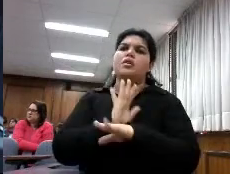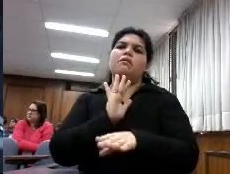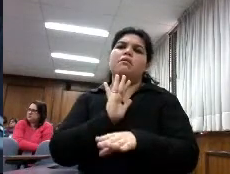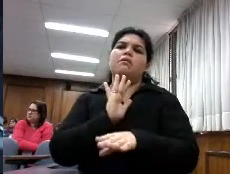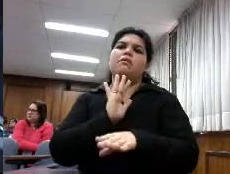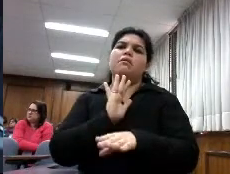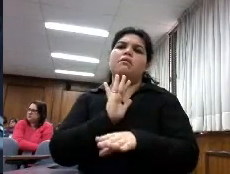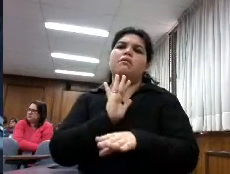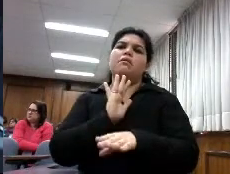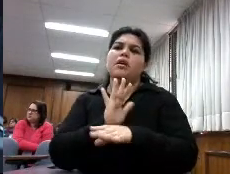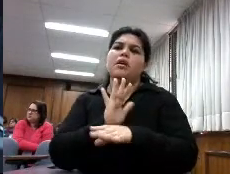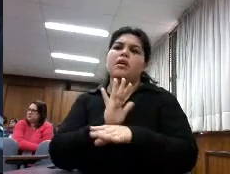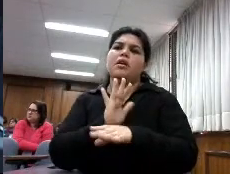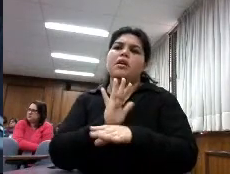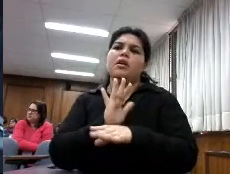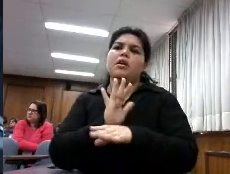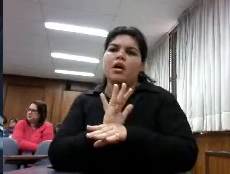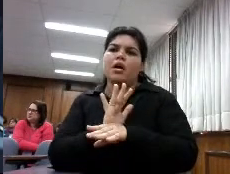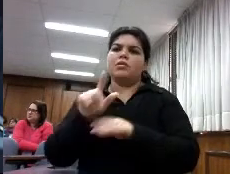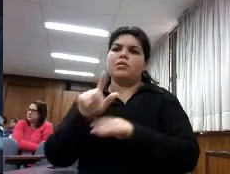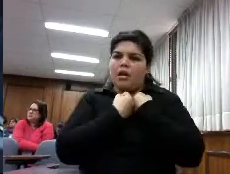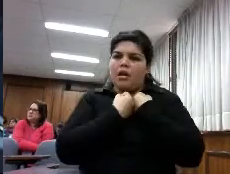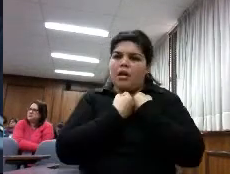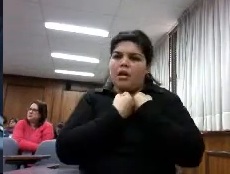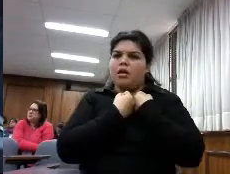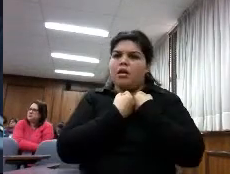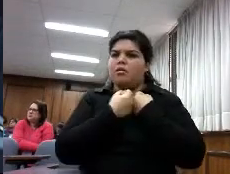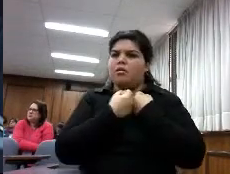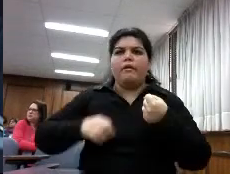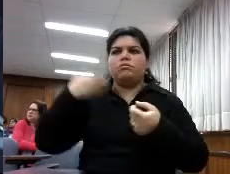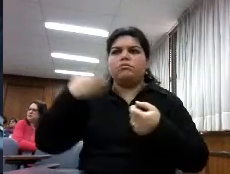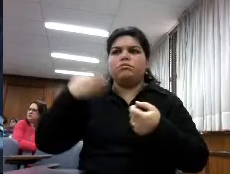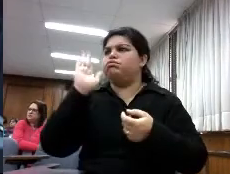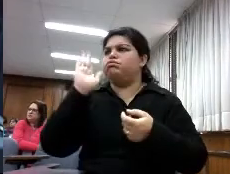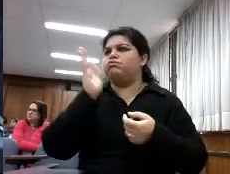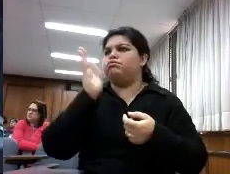Odilo una buena aceptación en Estados Unidos?